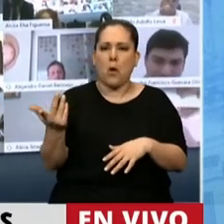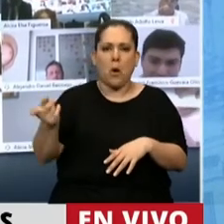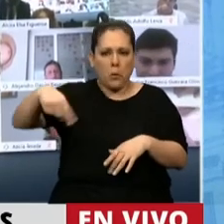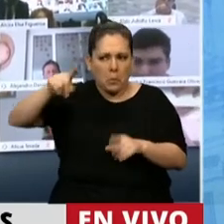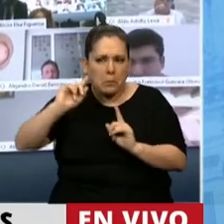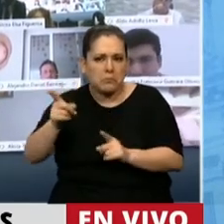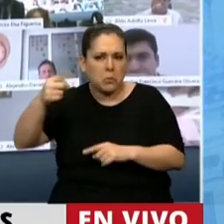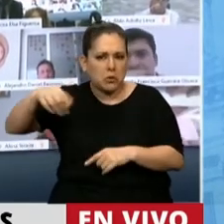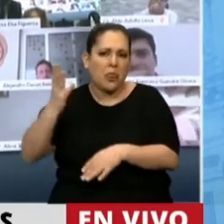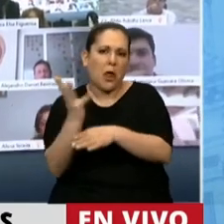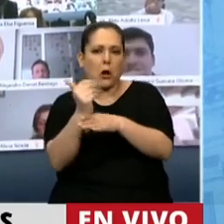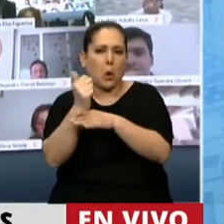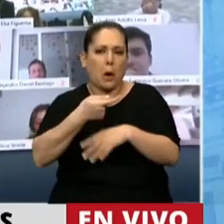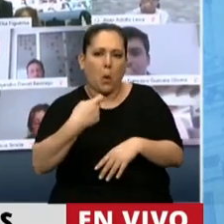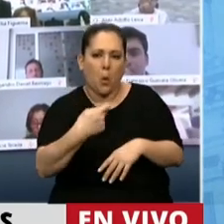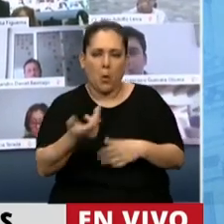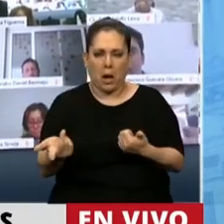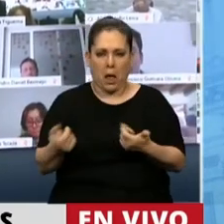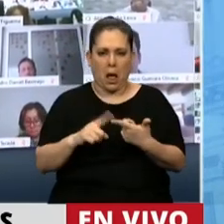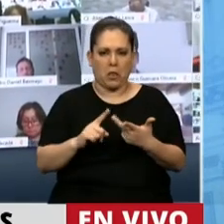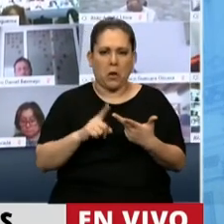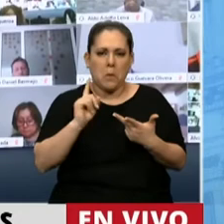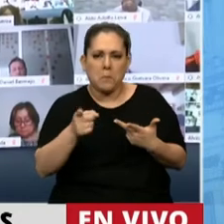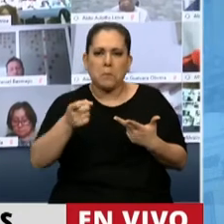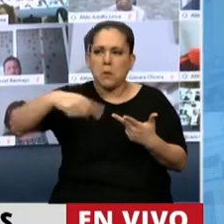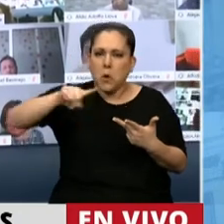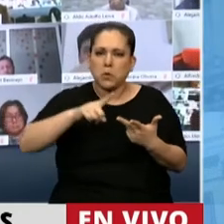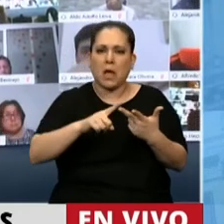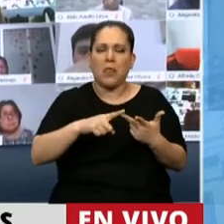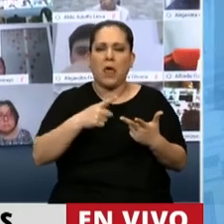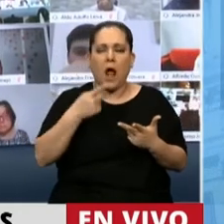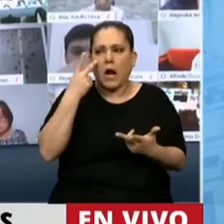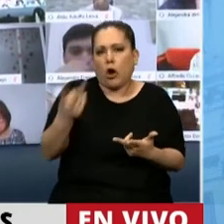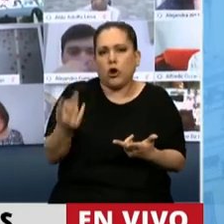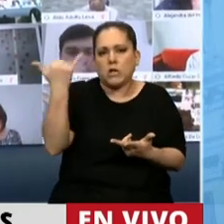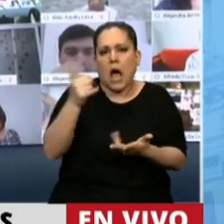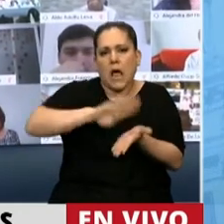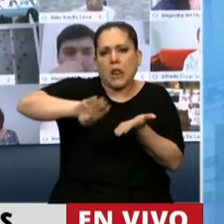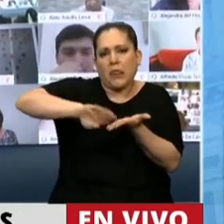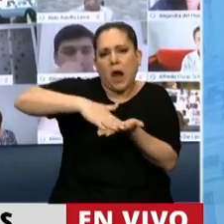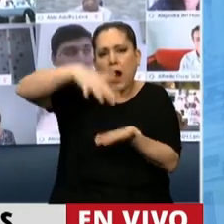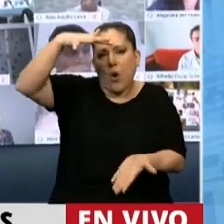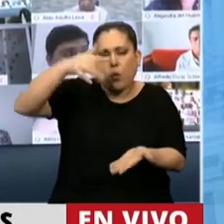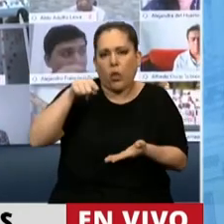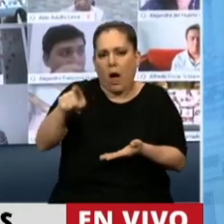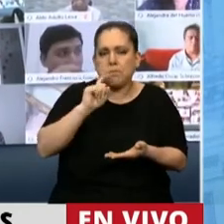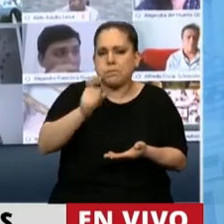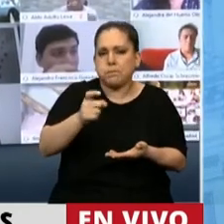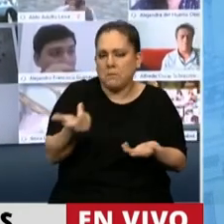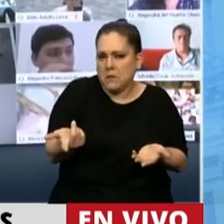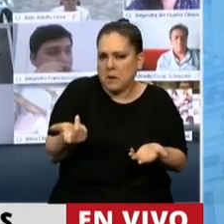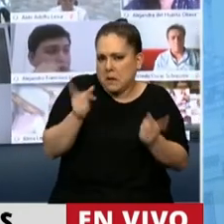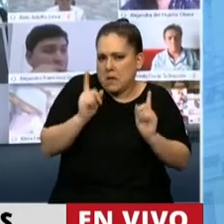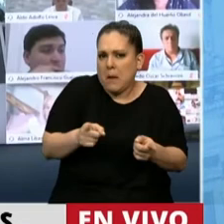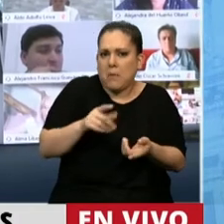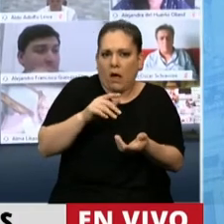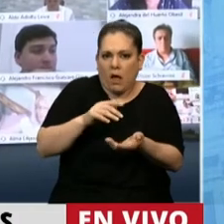mano en el bolsillo a jubiladas y jubilados, cuando han reconocido una deuda fraudulenta y legítima que genera y aumenta cada